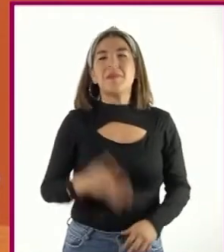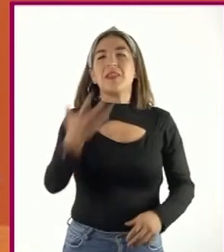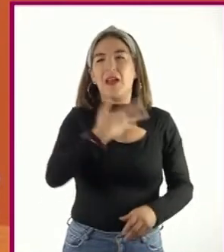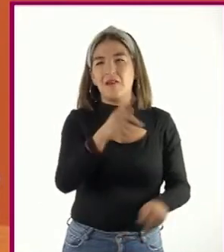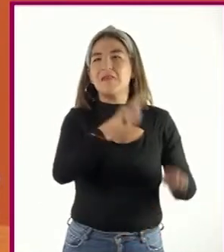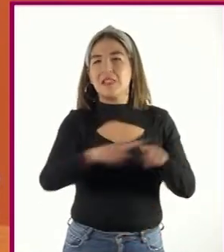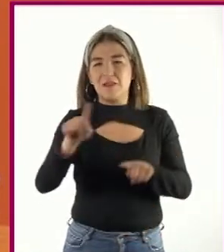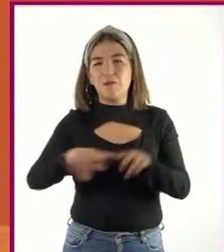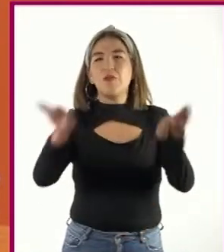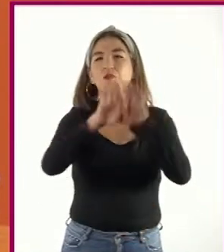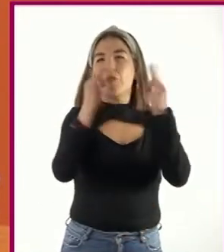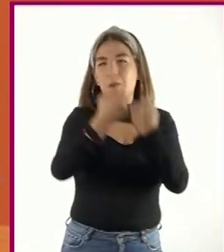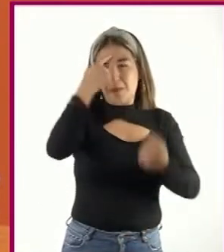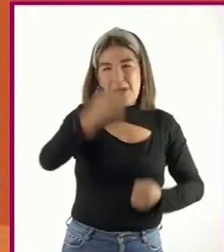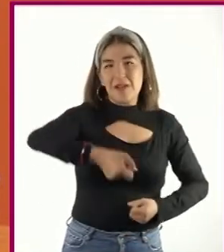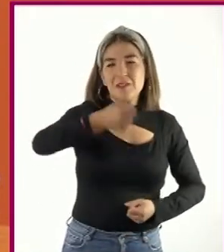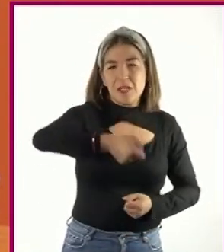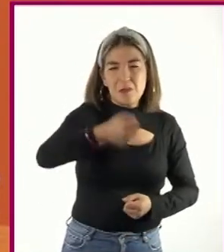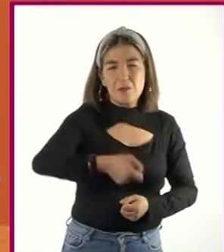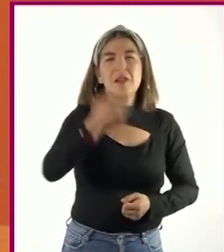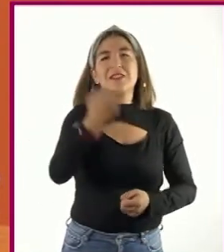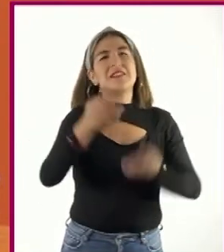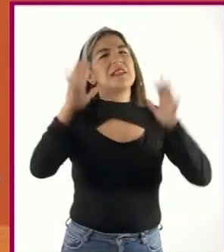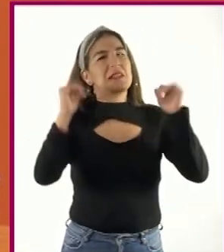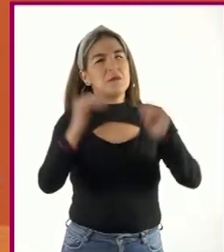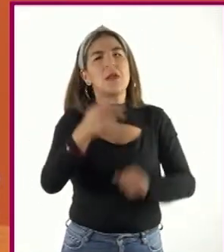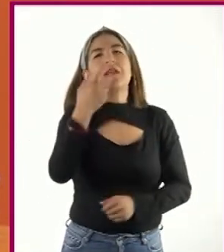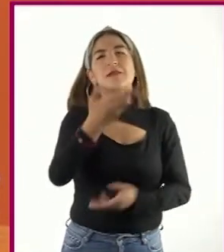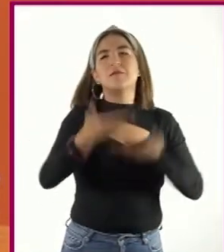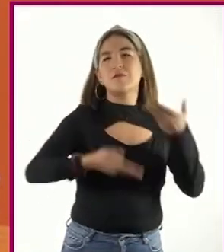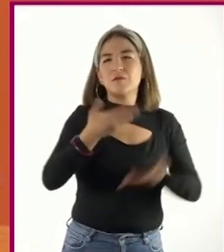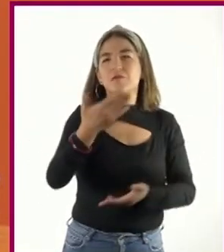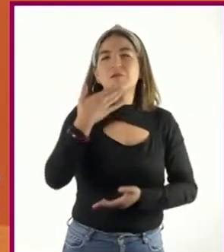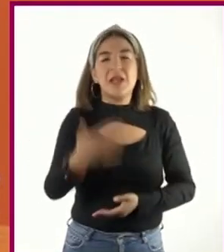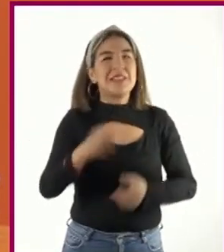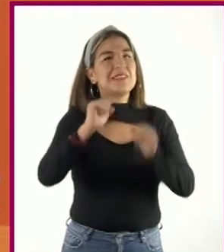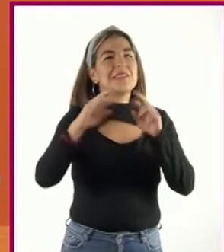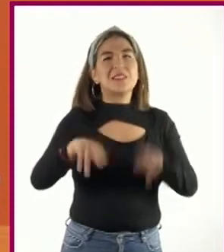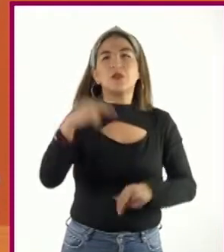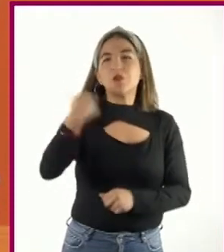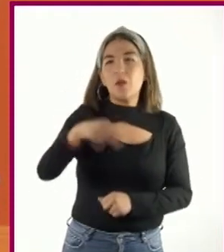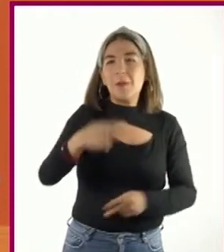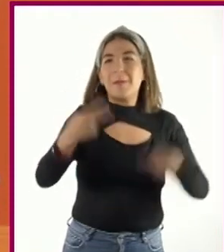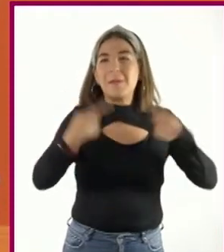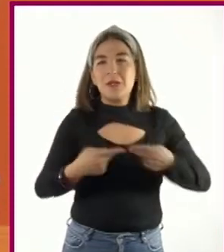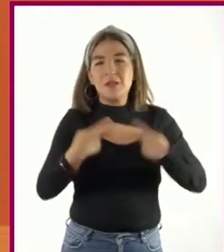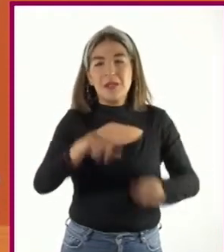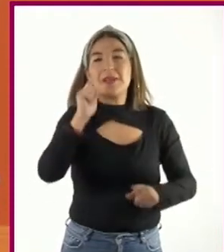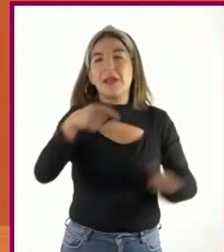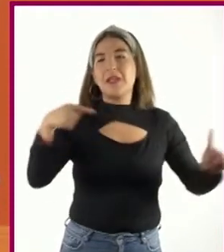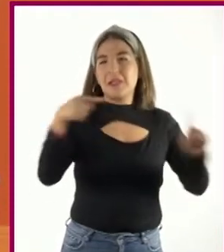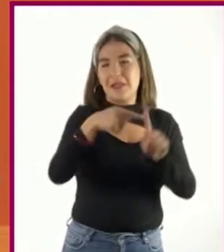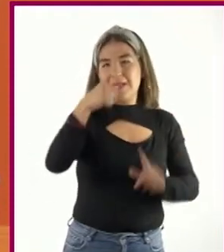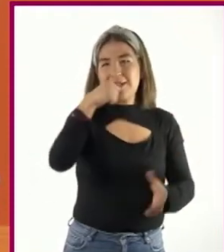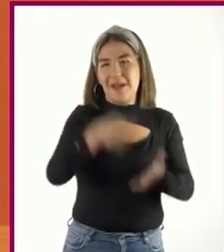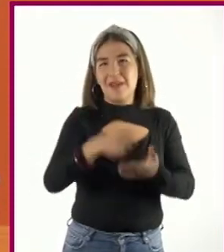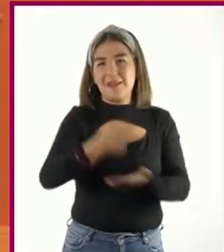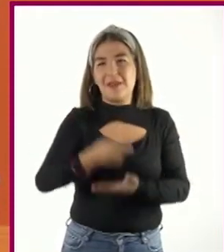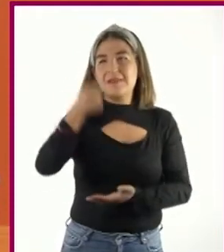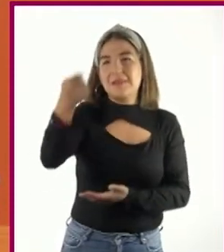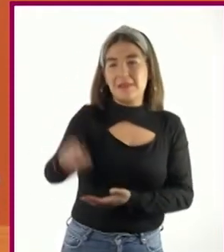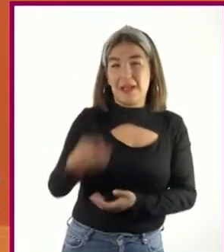formas de saludar y despedirse de manera formal sin tener el nombre de la persona a la que va dirigida la carta.